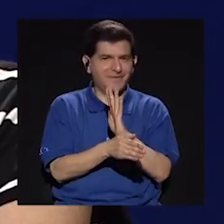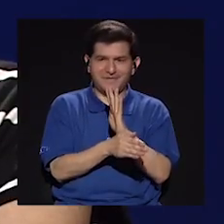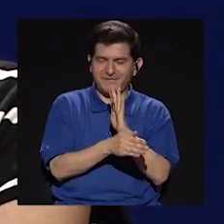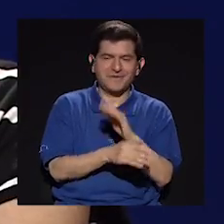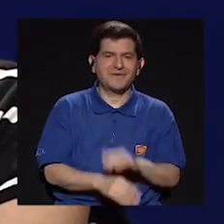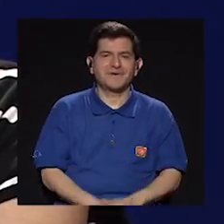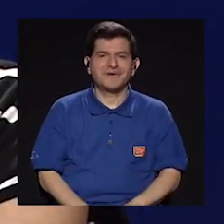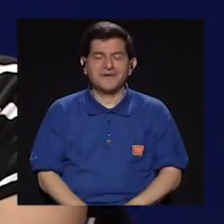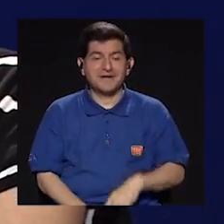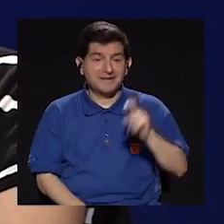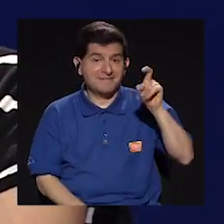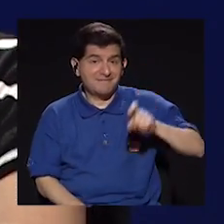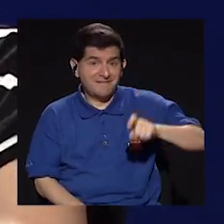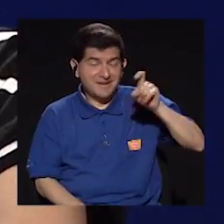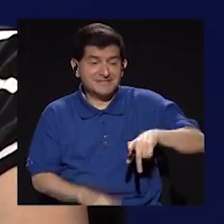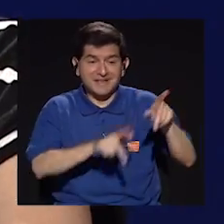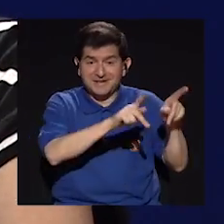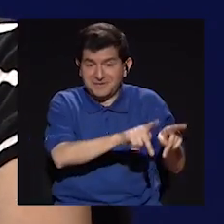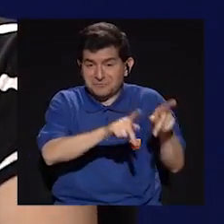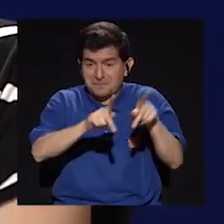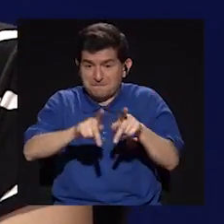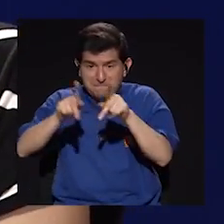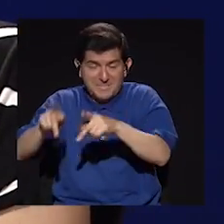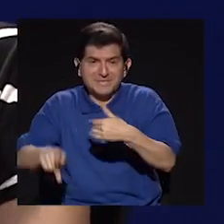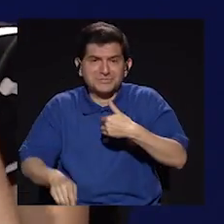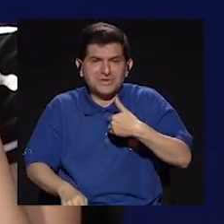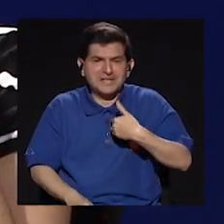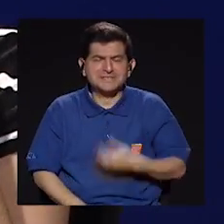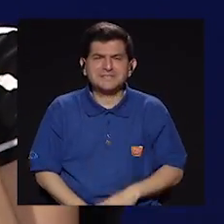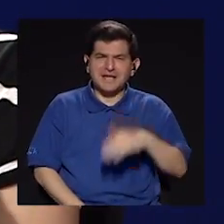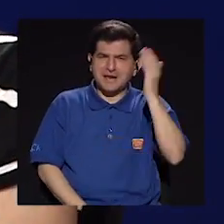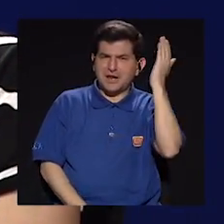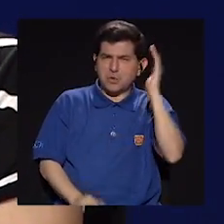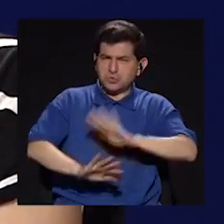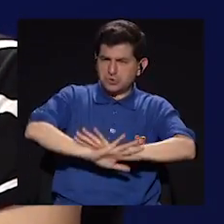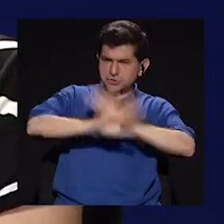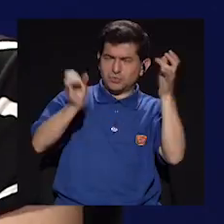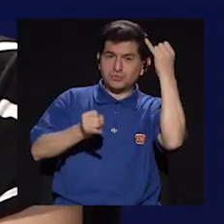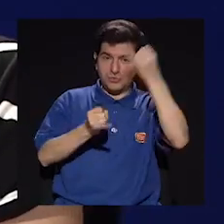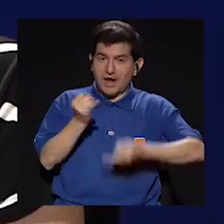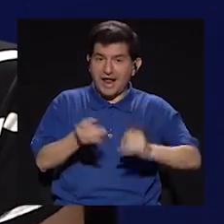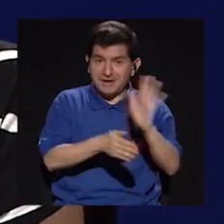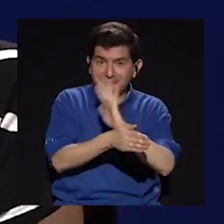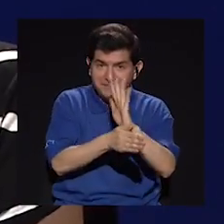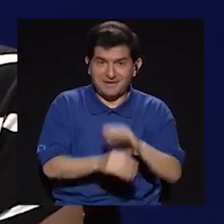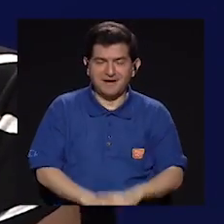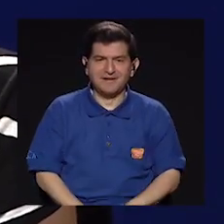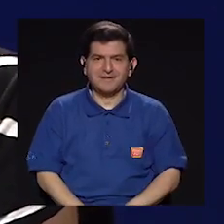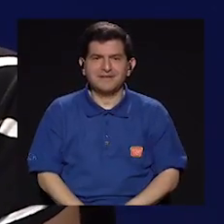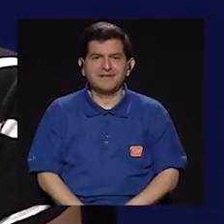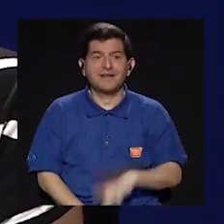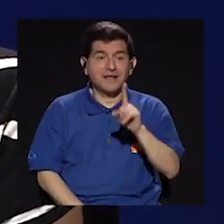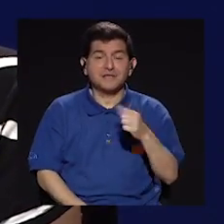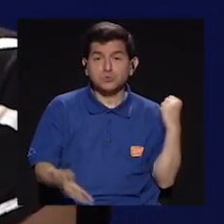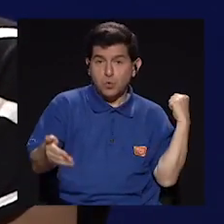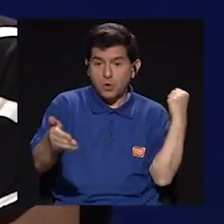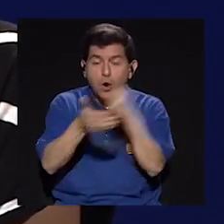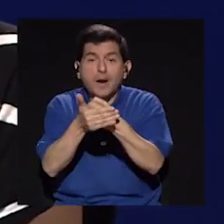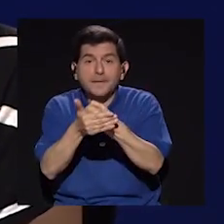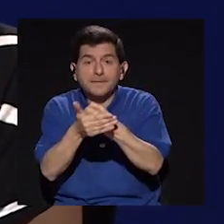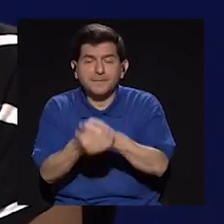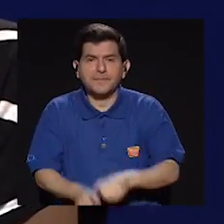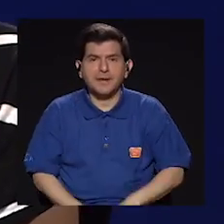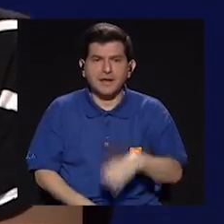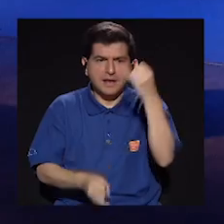donde, digamos, no necesariamente la gente tiene como un discurso clarísimo cuando termina la película, ¿sabes? Es como un